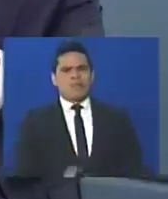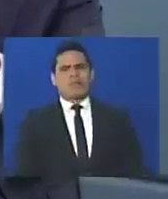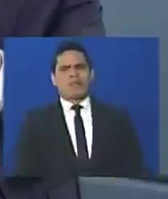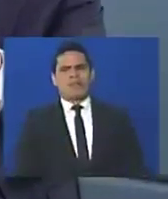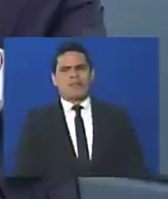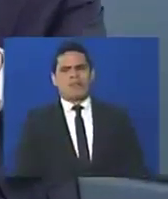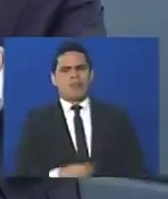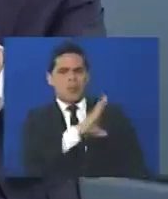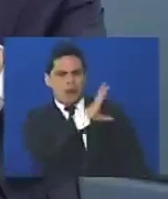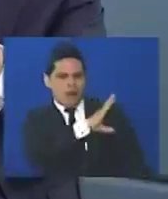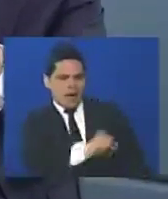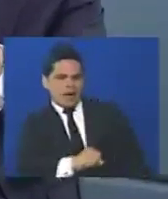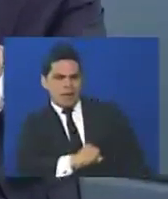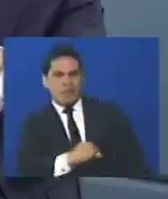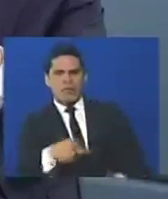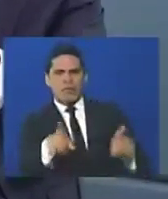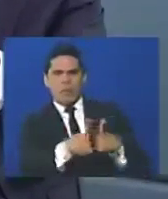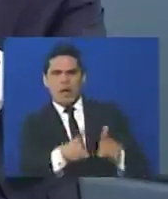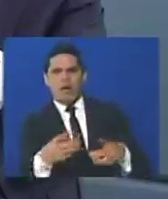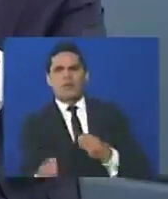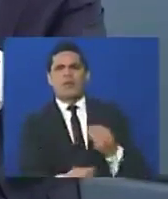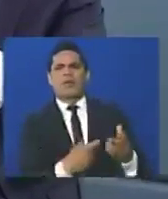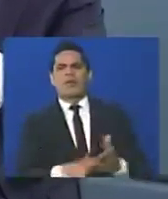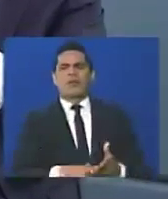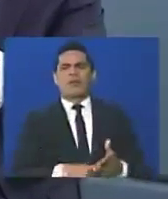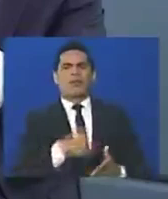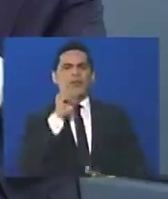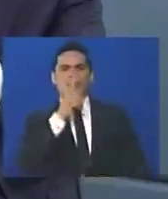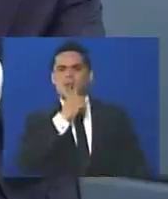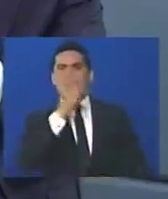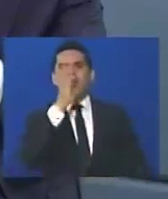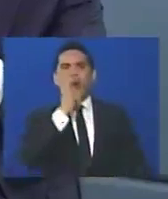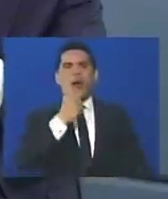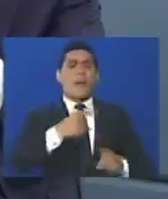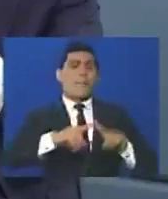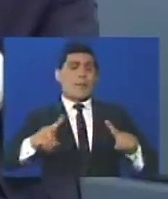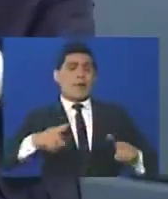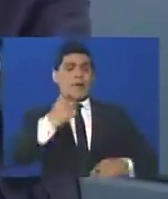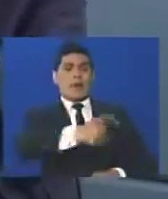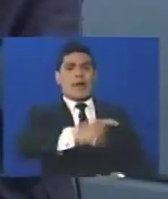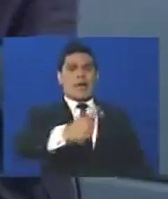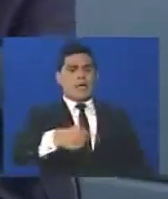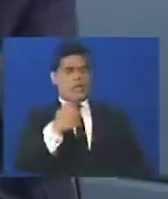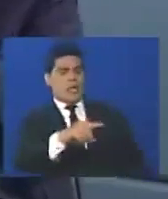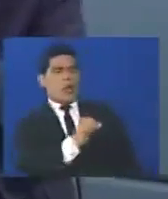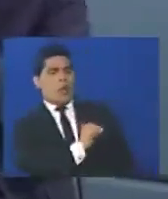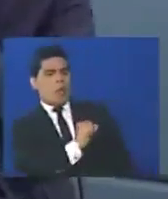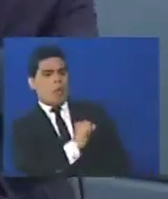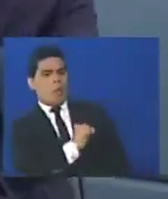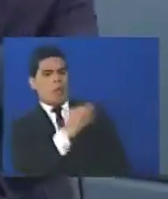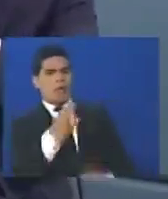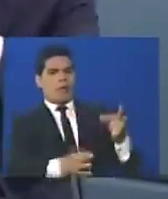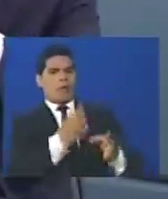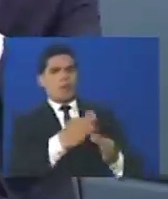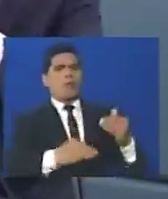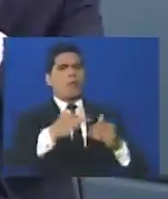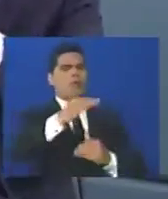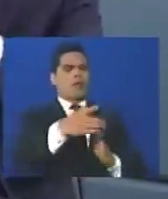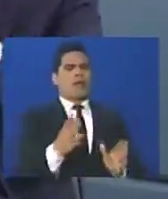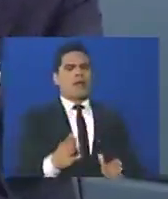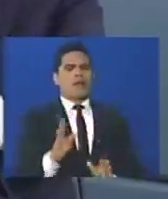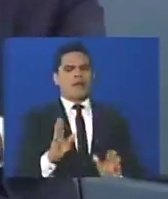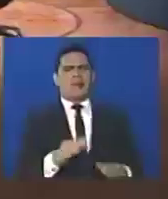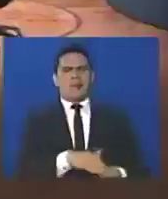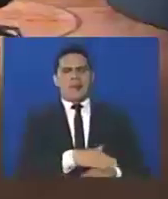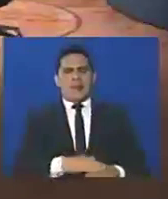esto es un arrebato, esto es una usurpación, esto no tiene nombre, ah, pero como la gente le tiene pavor, a la gente del magistrado, y luego una cosa,